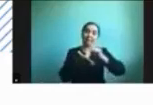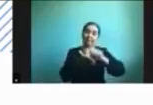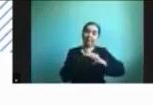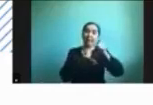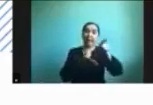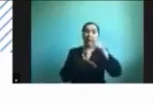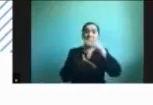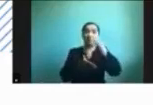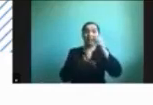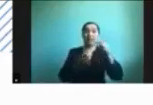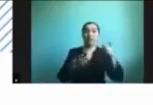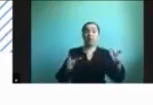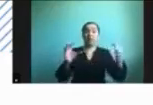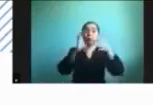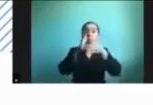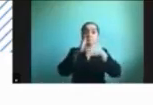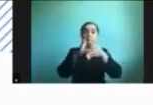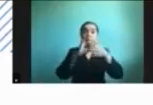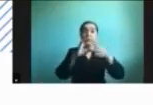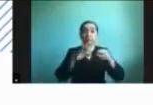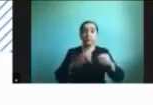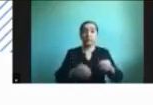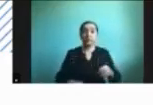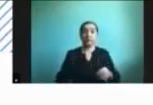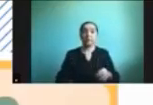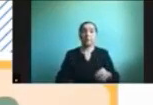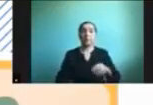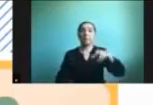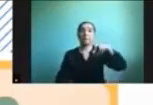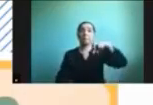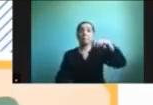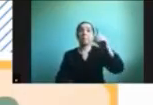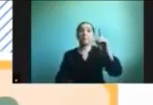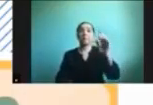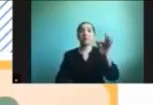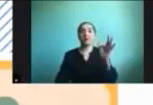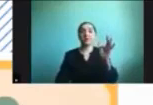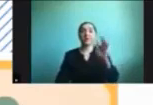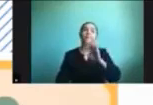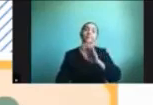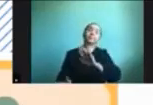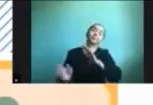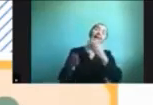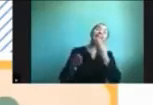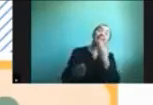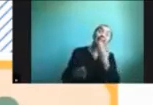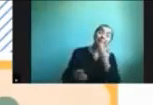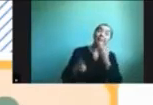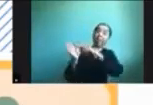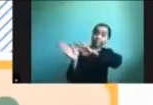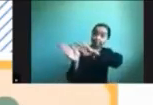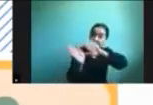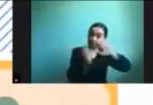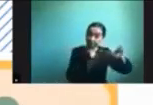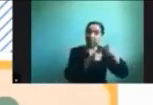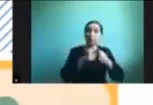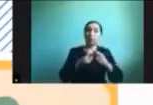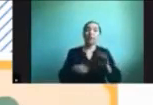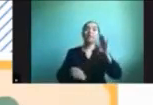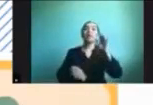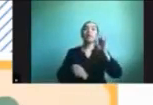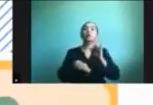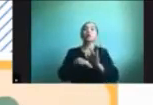enlace al pdf donde está la mesita también tenemos el toque mágico el toque